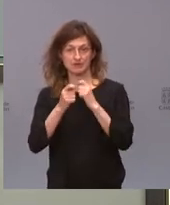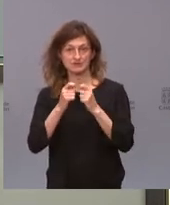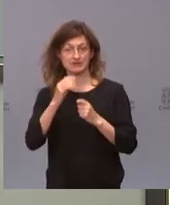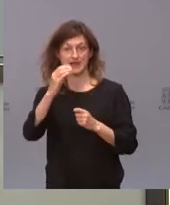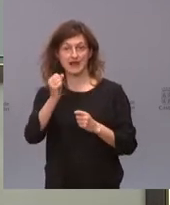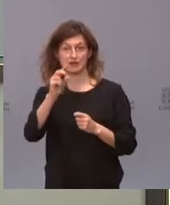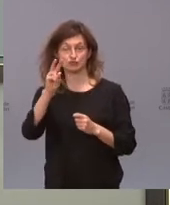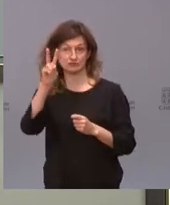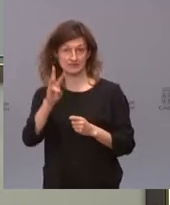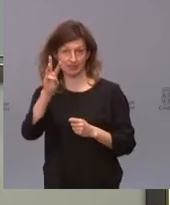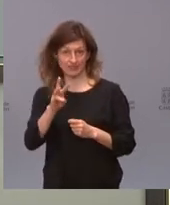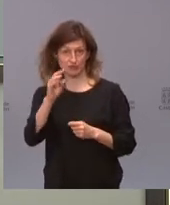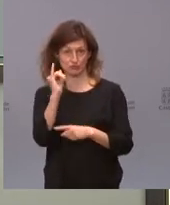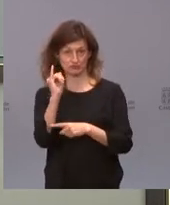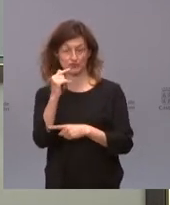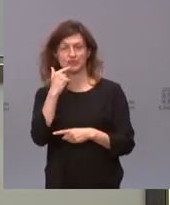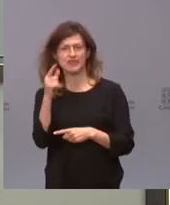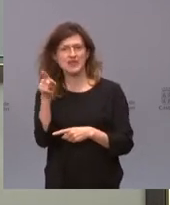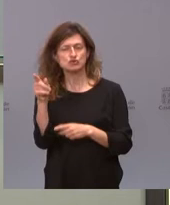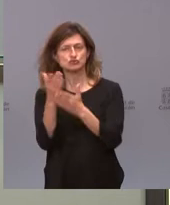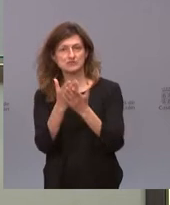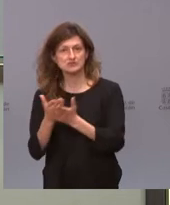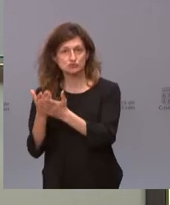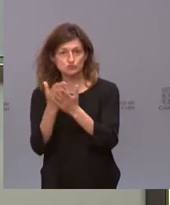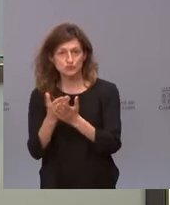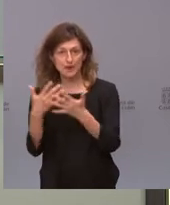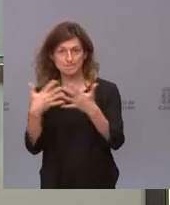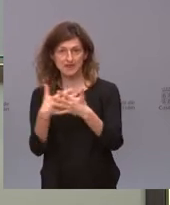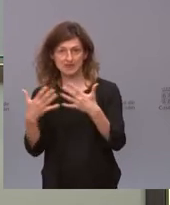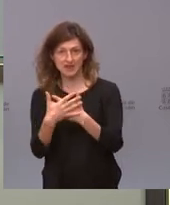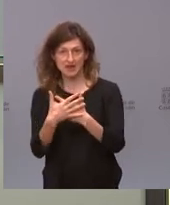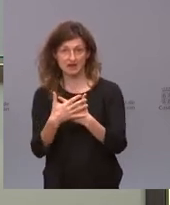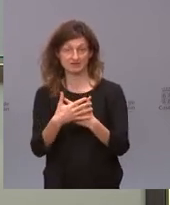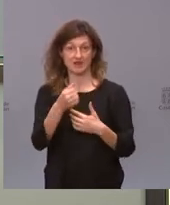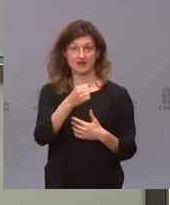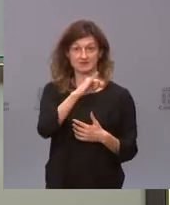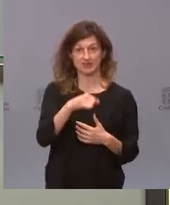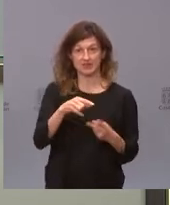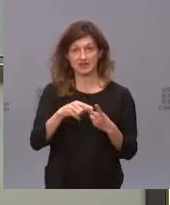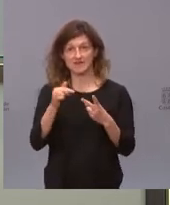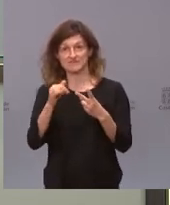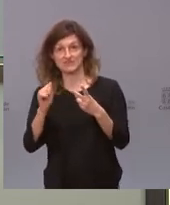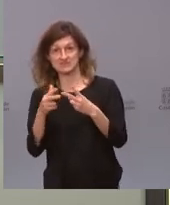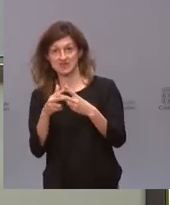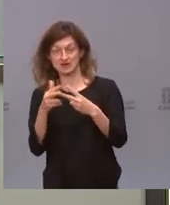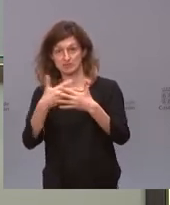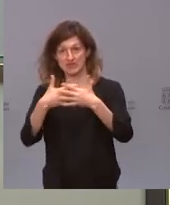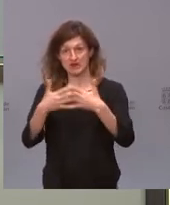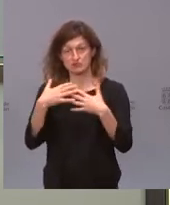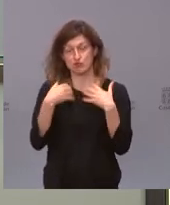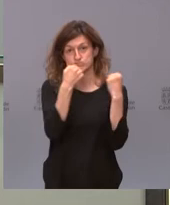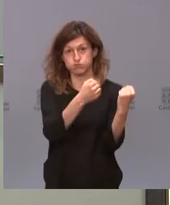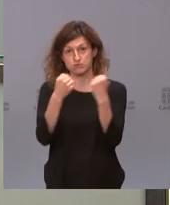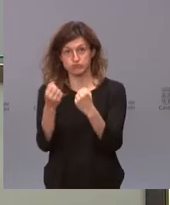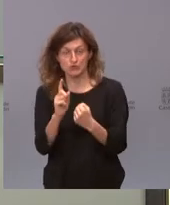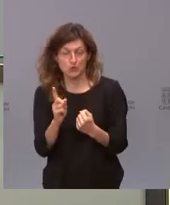III, ellos van a estudiar mezclar la vacuna con la de Pfizer, que, bueno, yo no soy un experto, pero